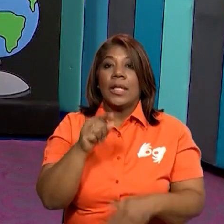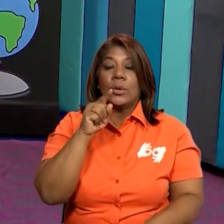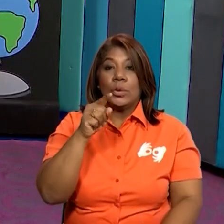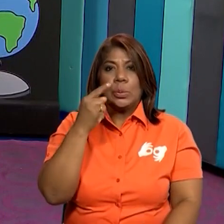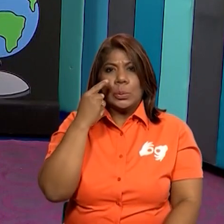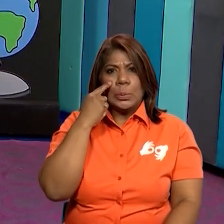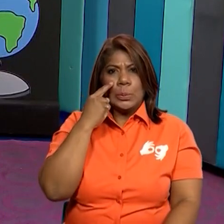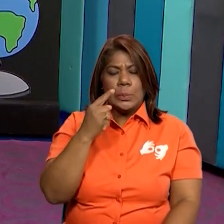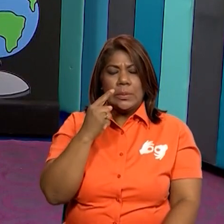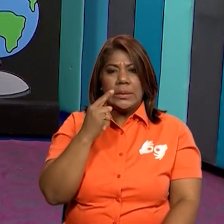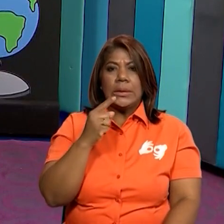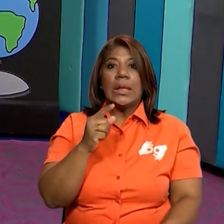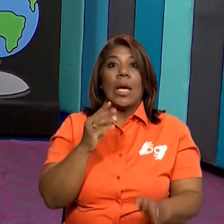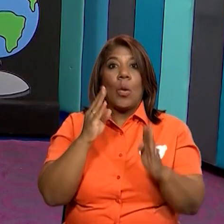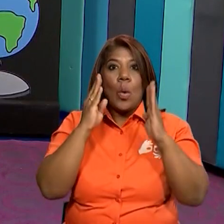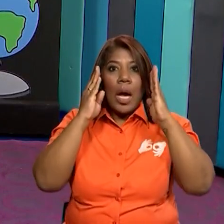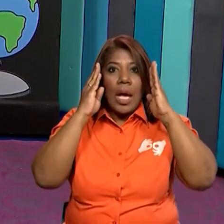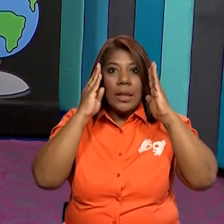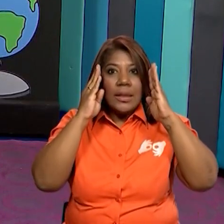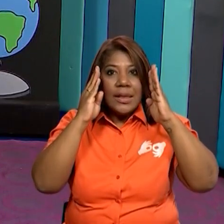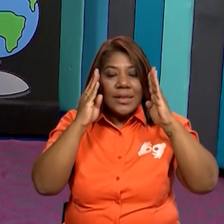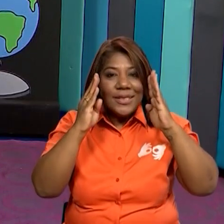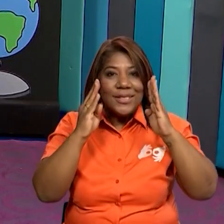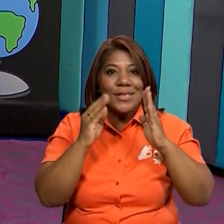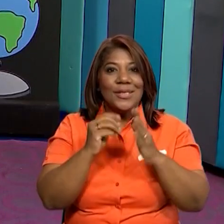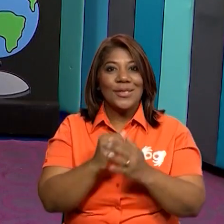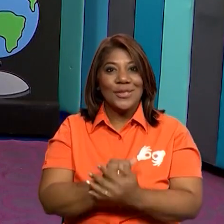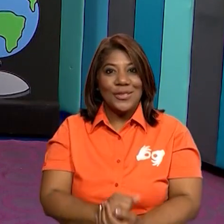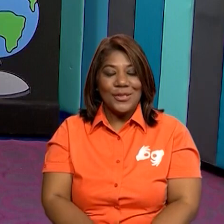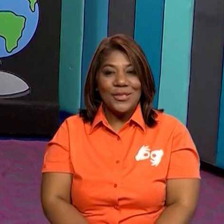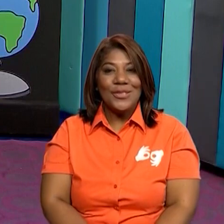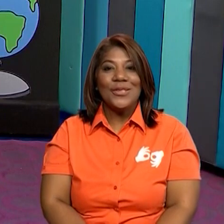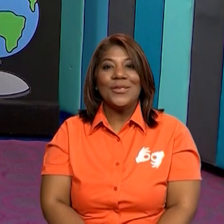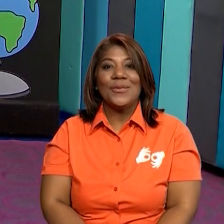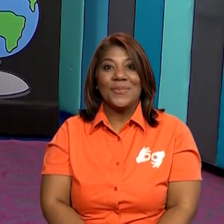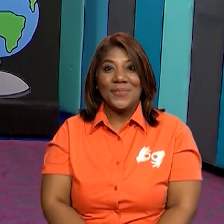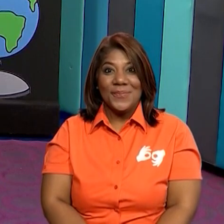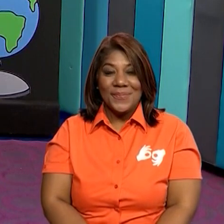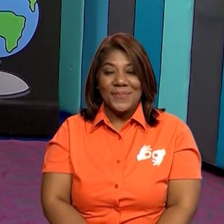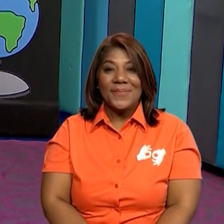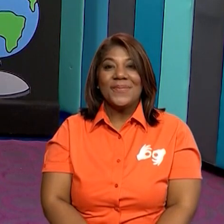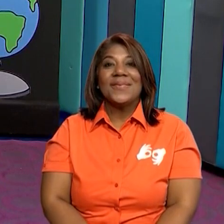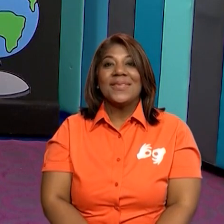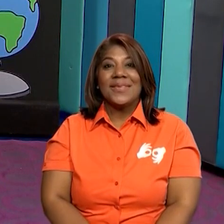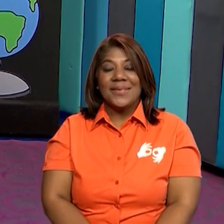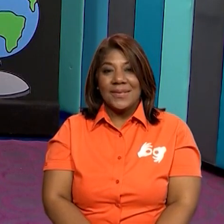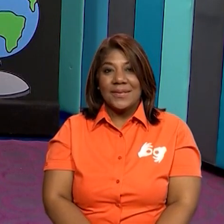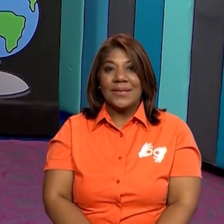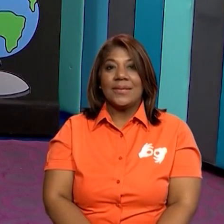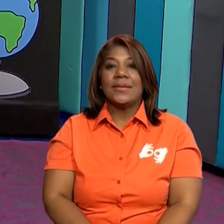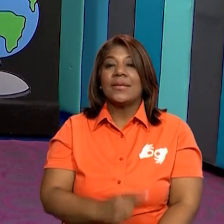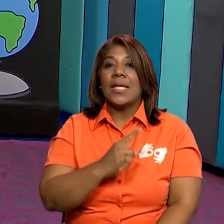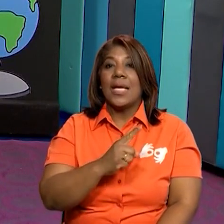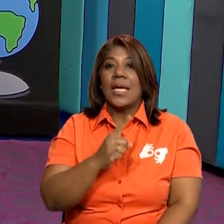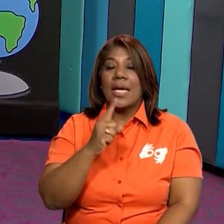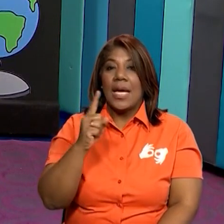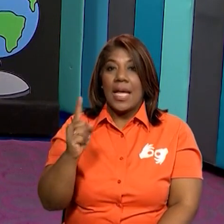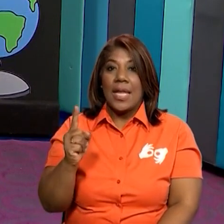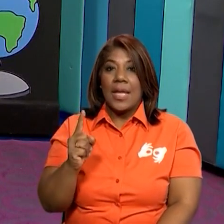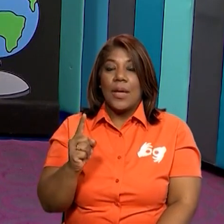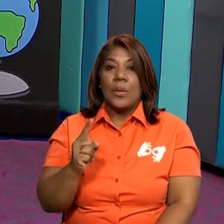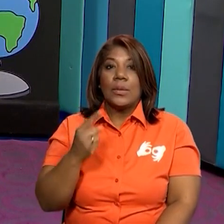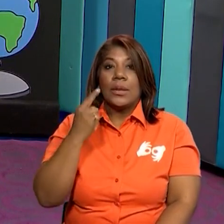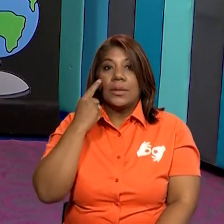veamos más a detalle porque seguramente no le hemos podido prestar tanta atención como quisiéramos a cada una de sus partes.